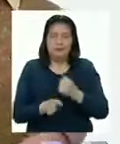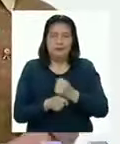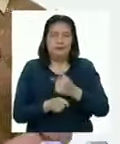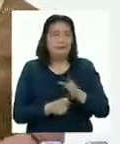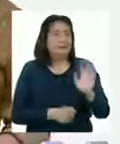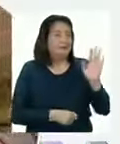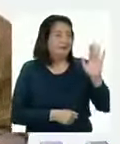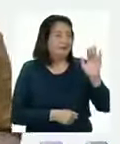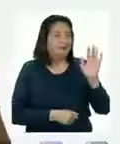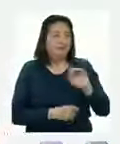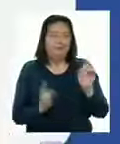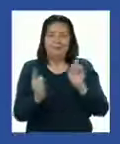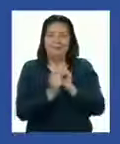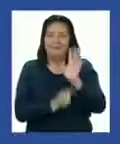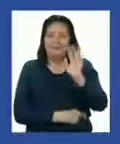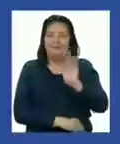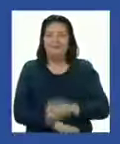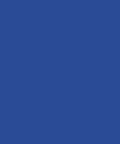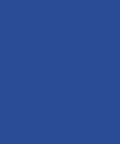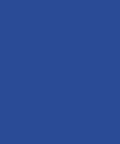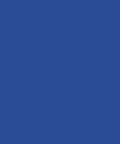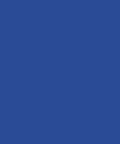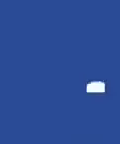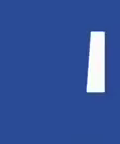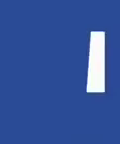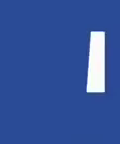Nos vemos Chao Chao